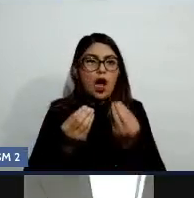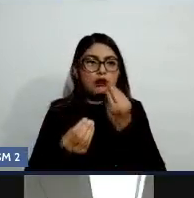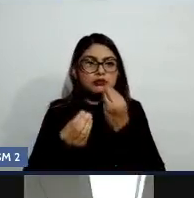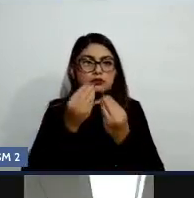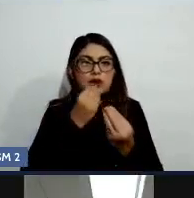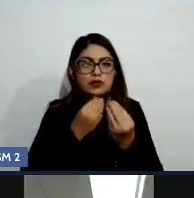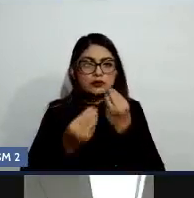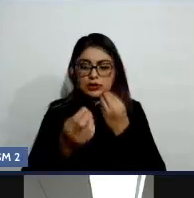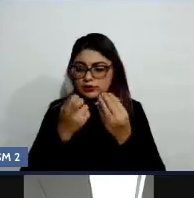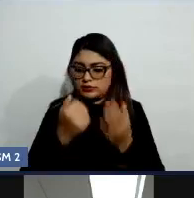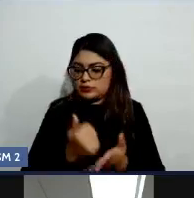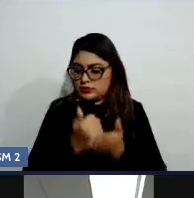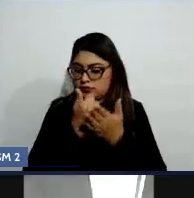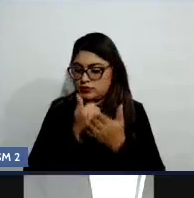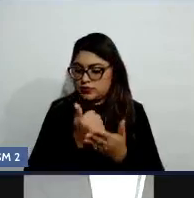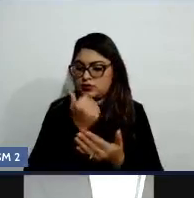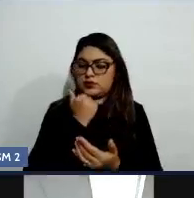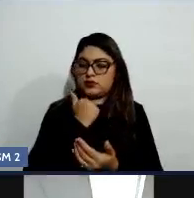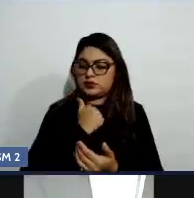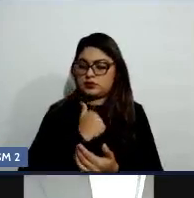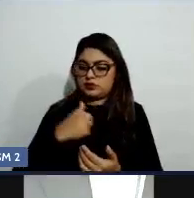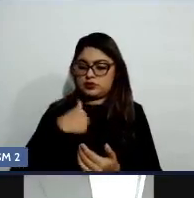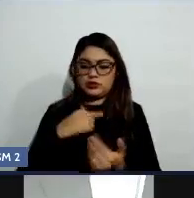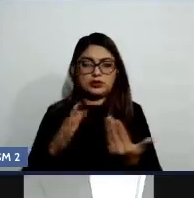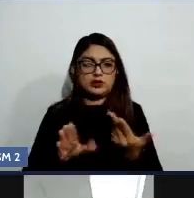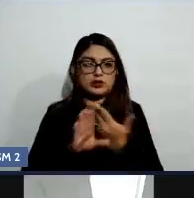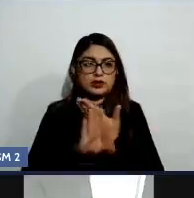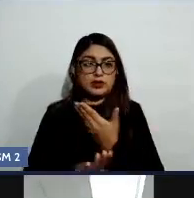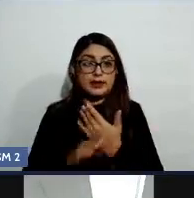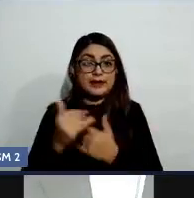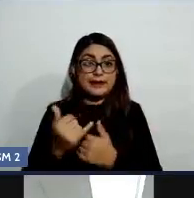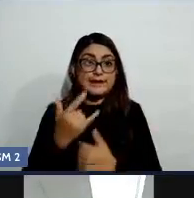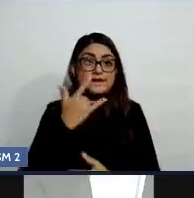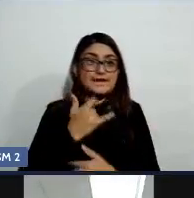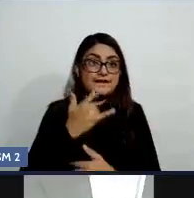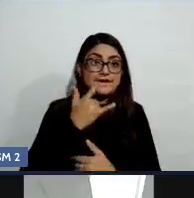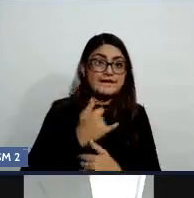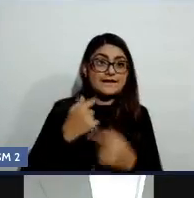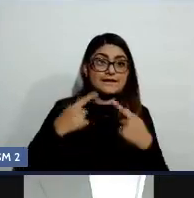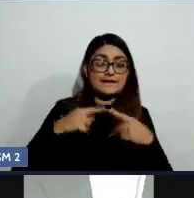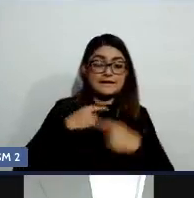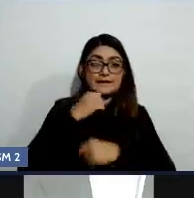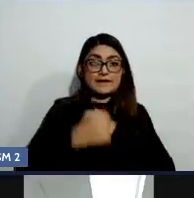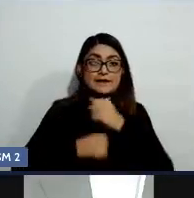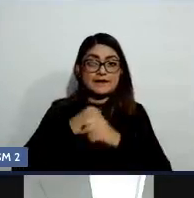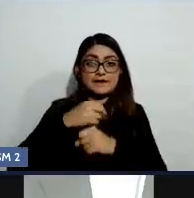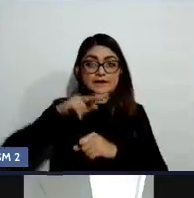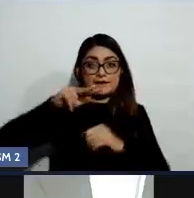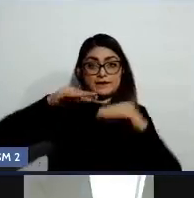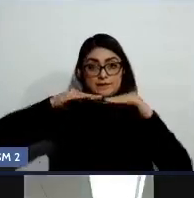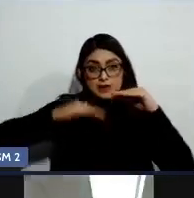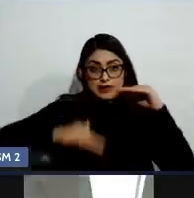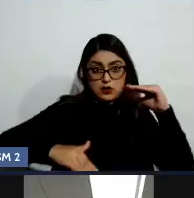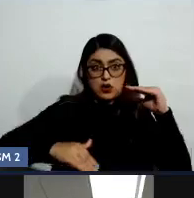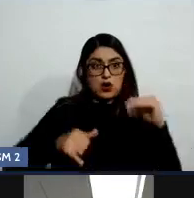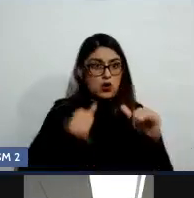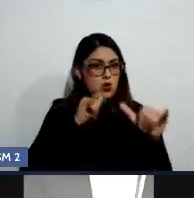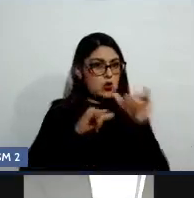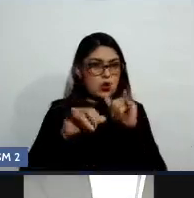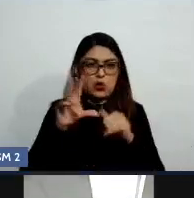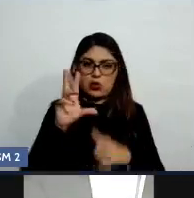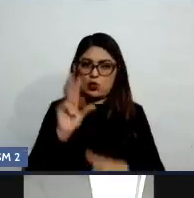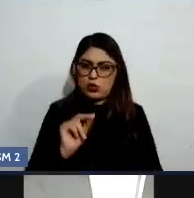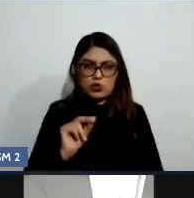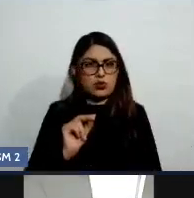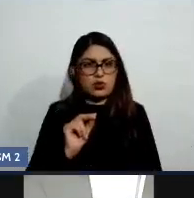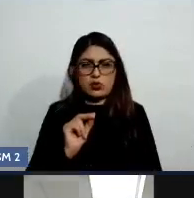También buscar que los menores de edad no lo beban. Es obligación de todas las personas